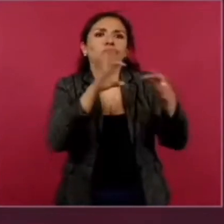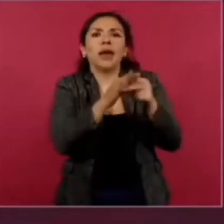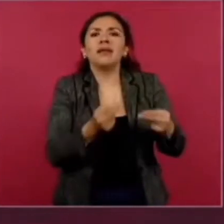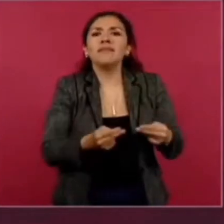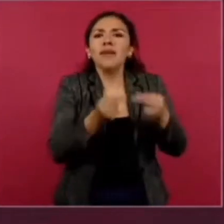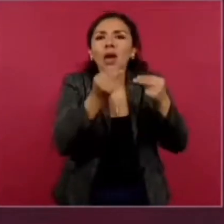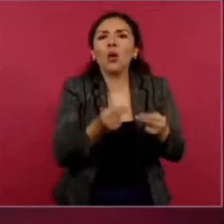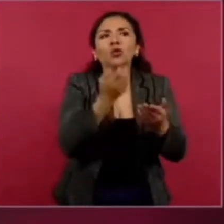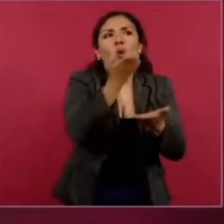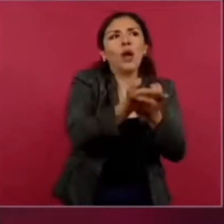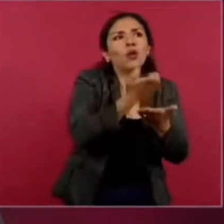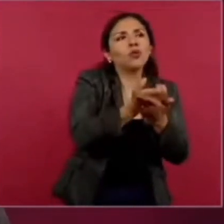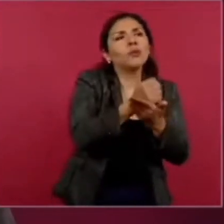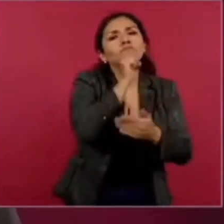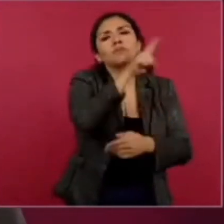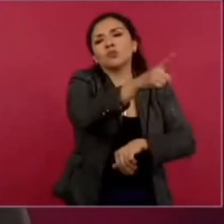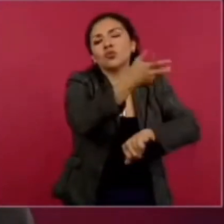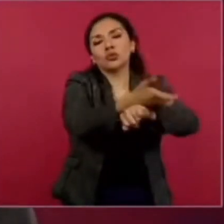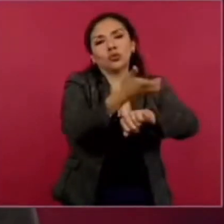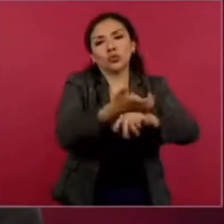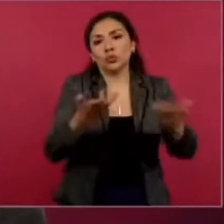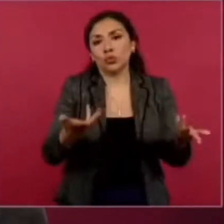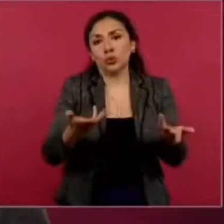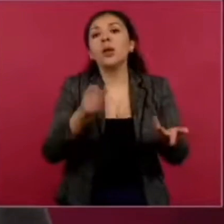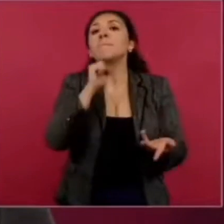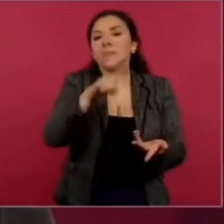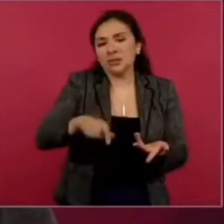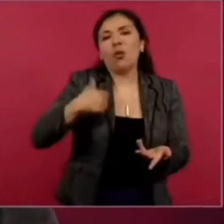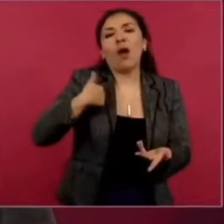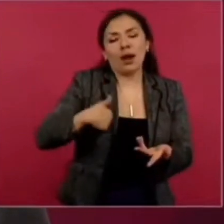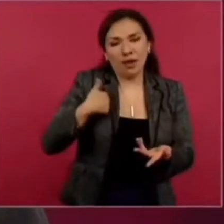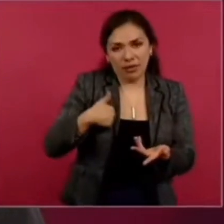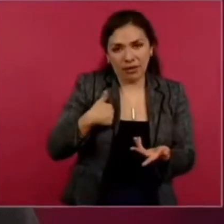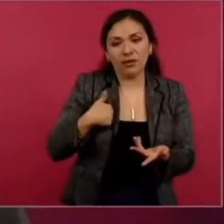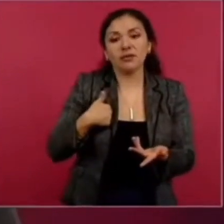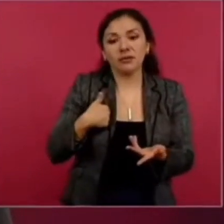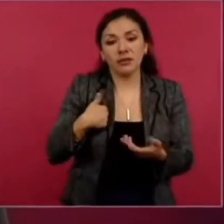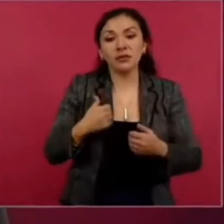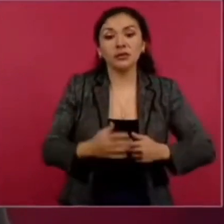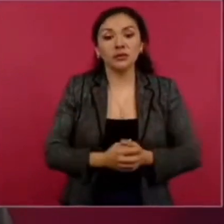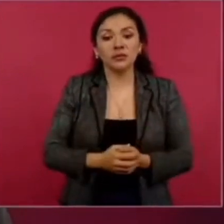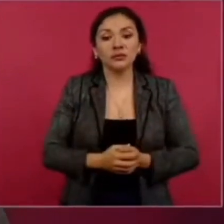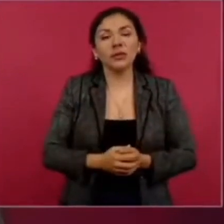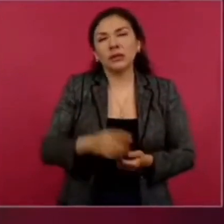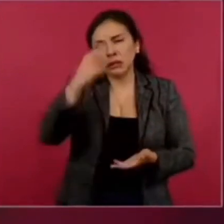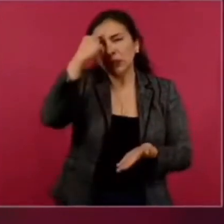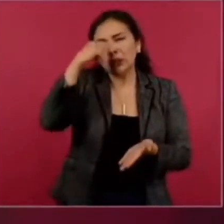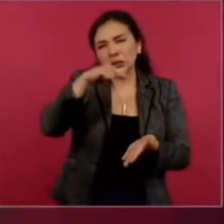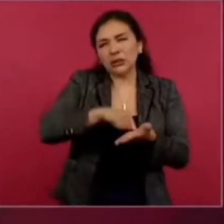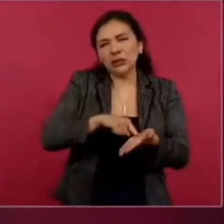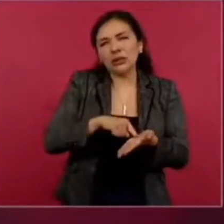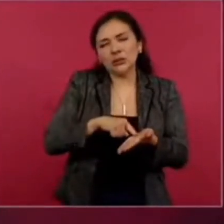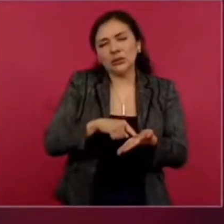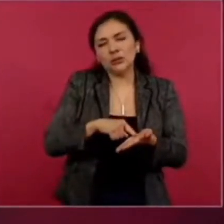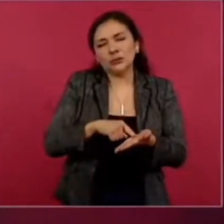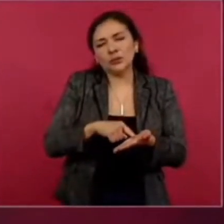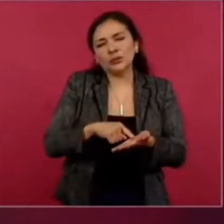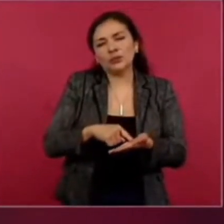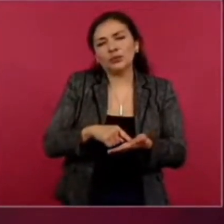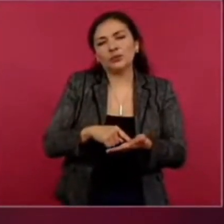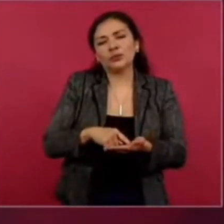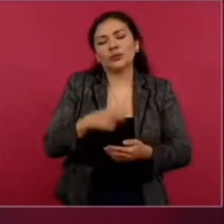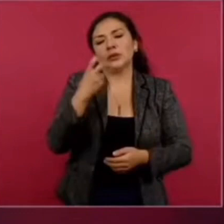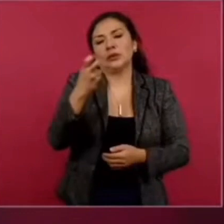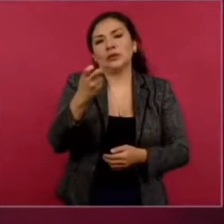con Estados Unidos y con Canadá. Yo creo que fue un logro